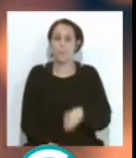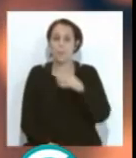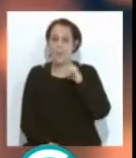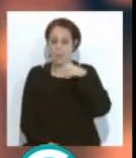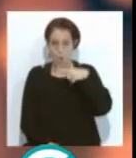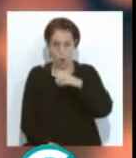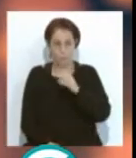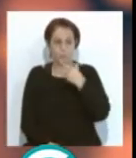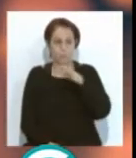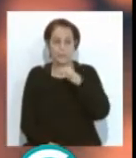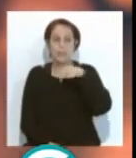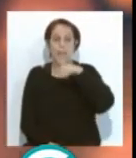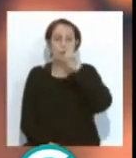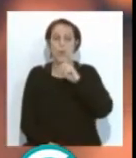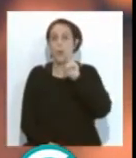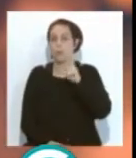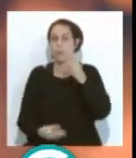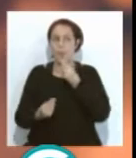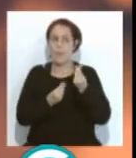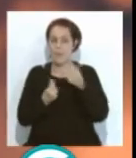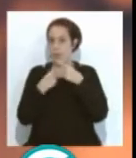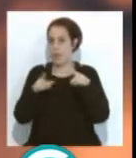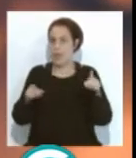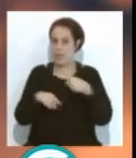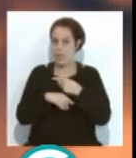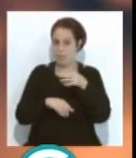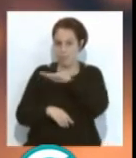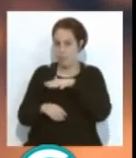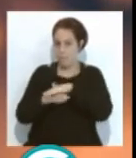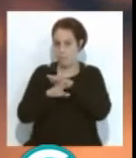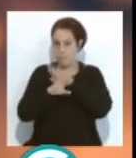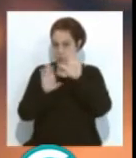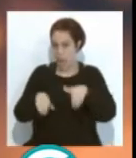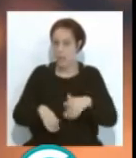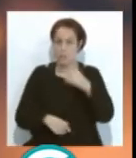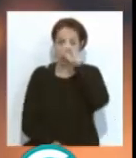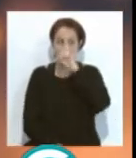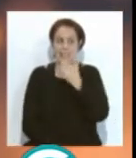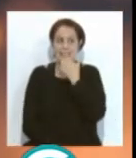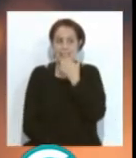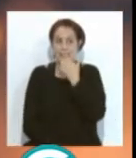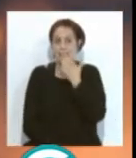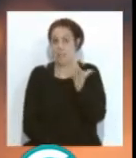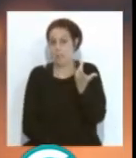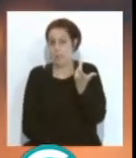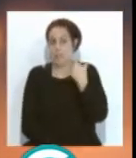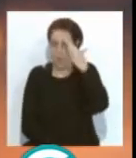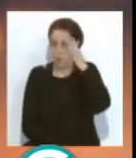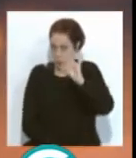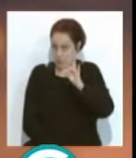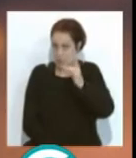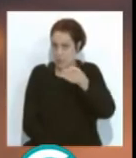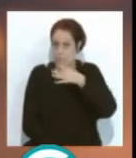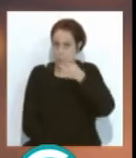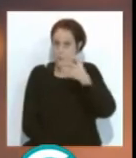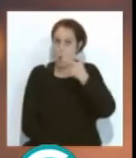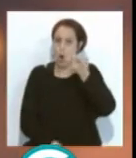Sí, hombre, es verdad que este año hemos visto un ambiente diferente en la final, no sé si debe, imagino que sí, al cambio en la